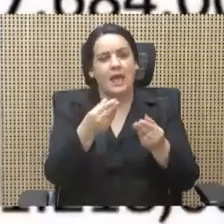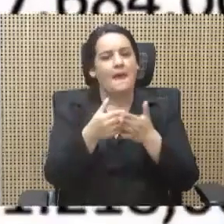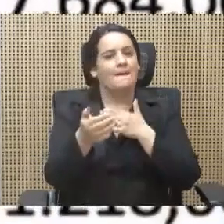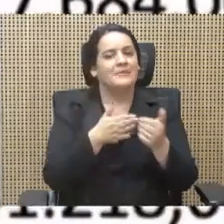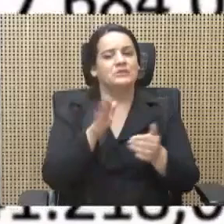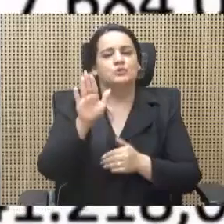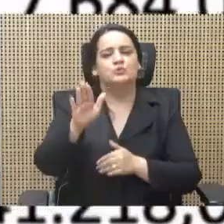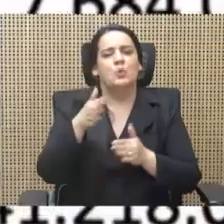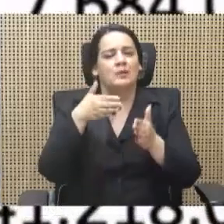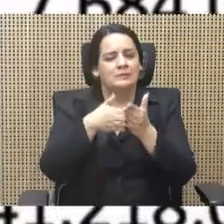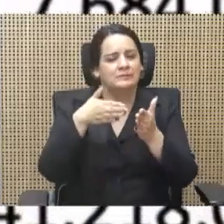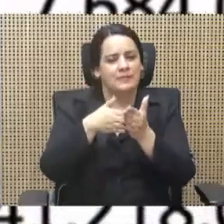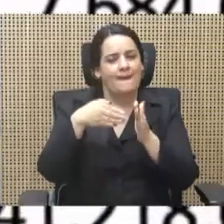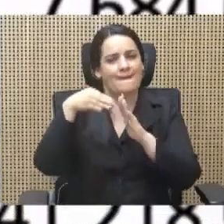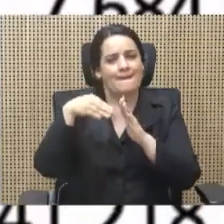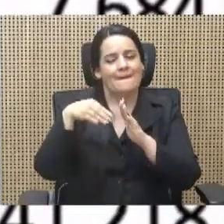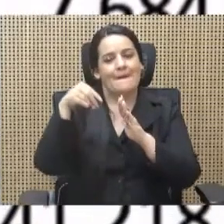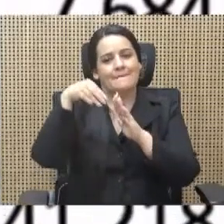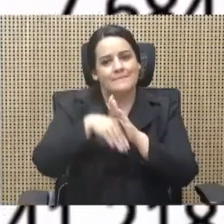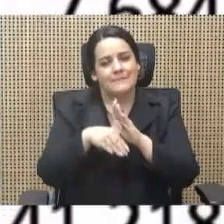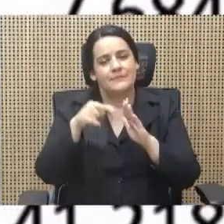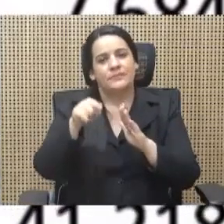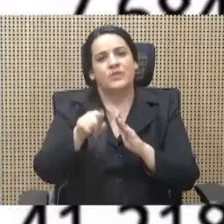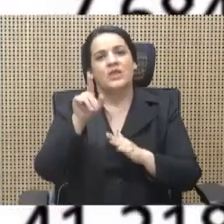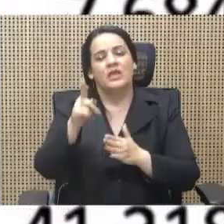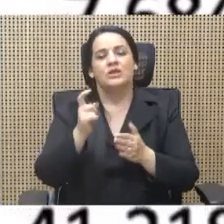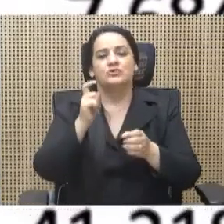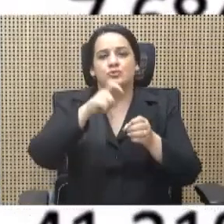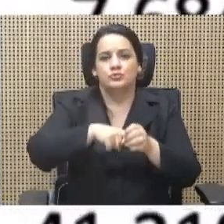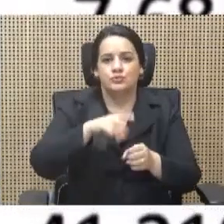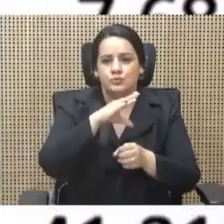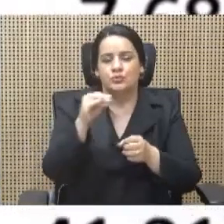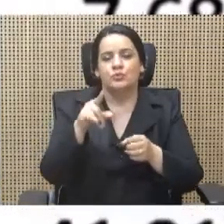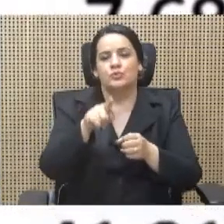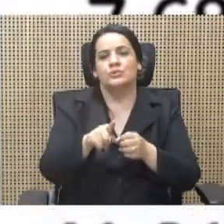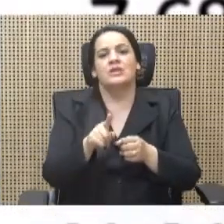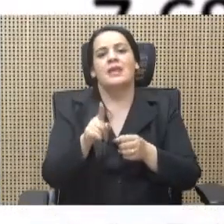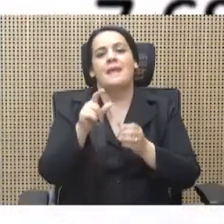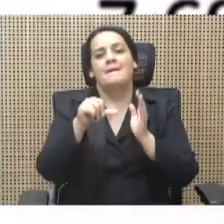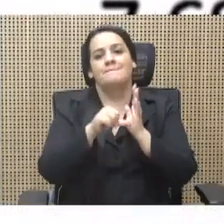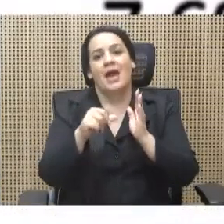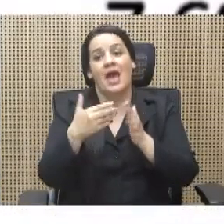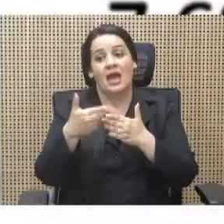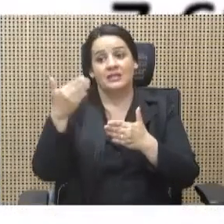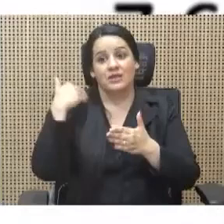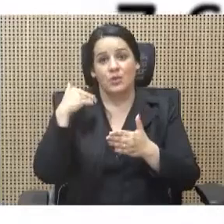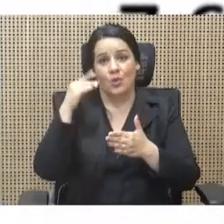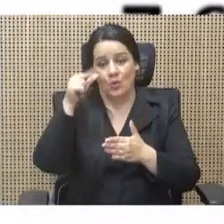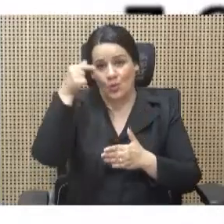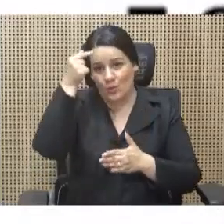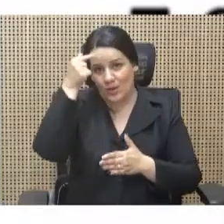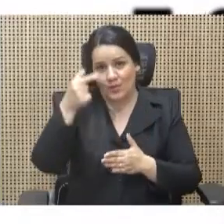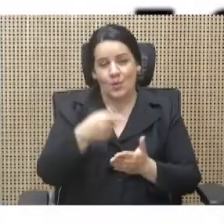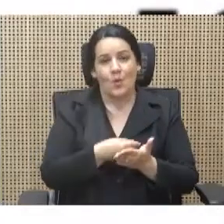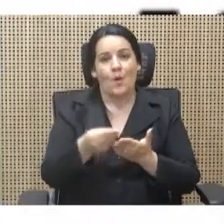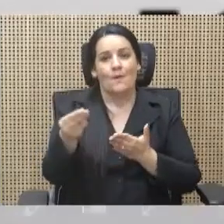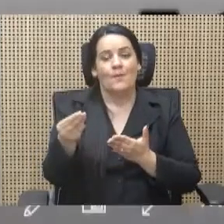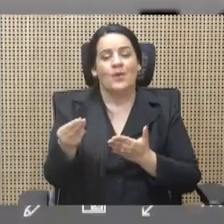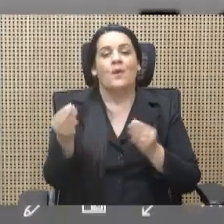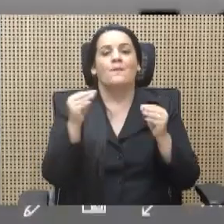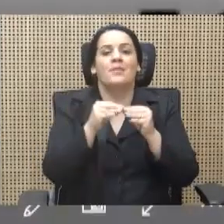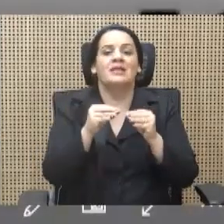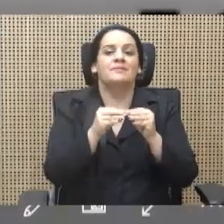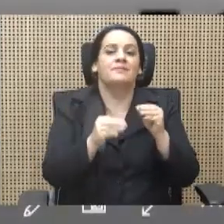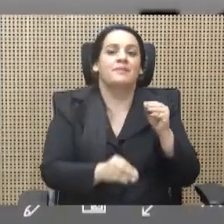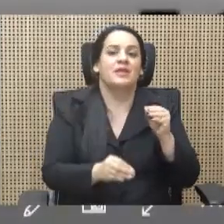circulación, suscripciones y páginas, la anterior administración le compró ni más ni menos que 2.600